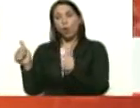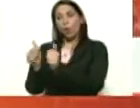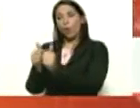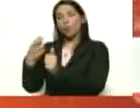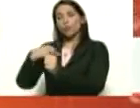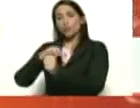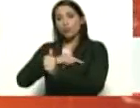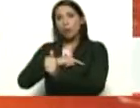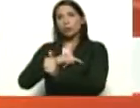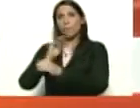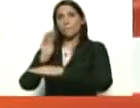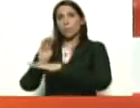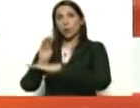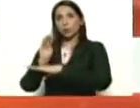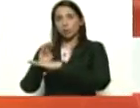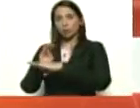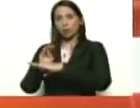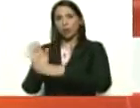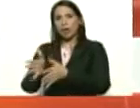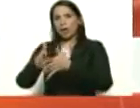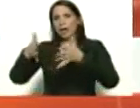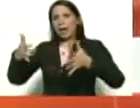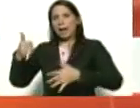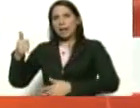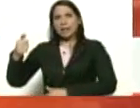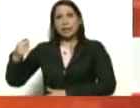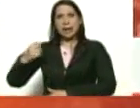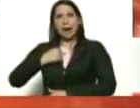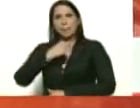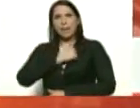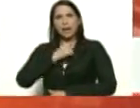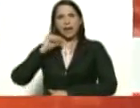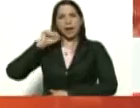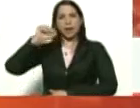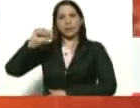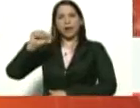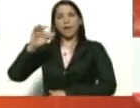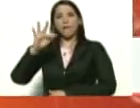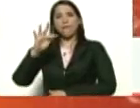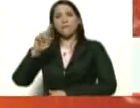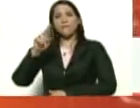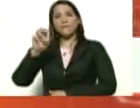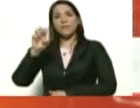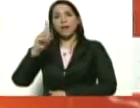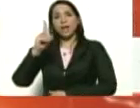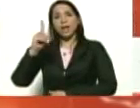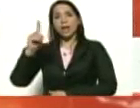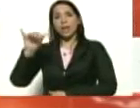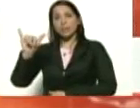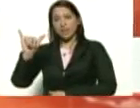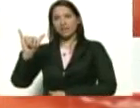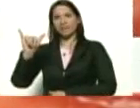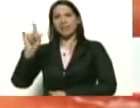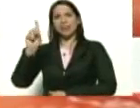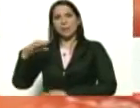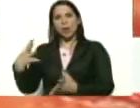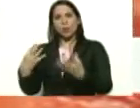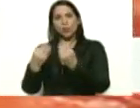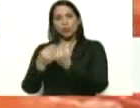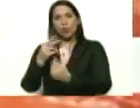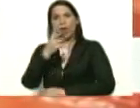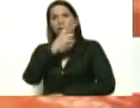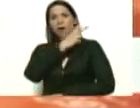Freddy Bernal, que se ha echado todo este tema encima. En unión cívico-militar con el jefe de la red y de la SODI,